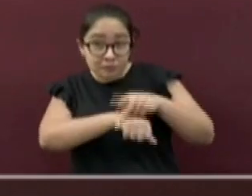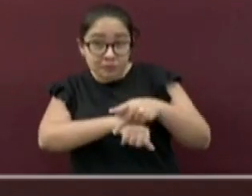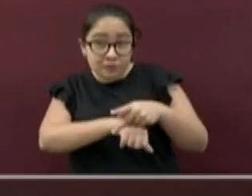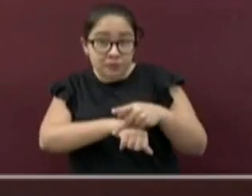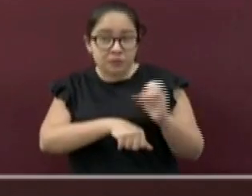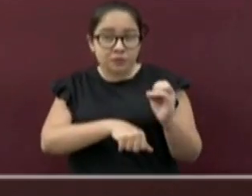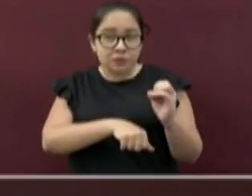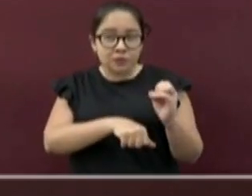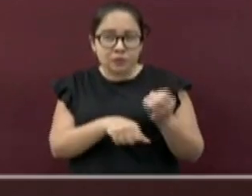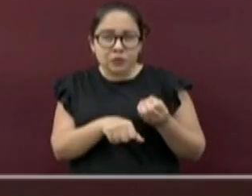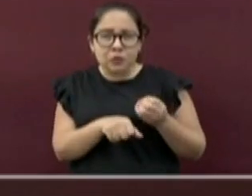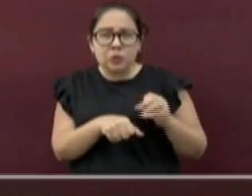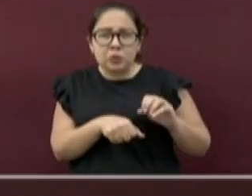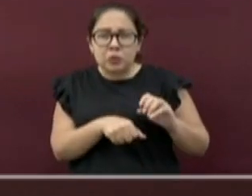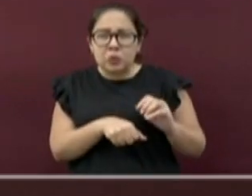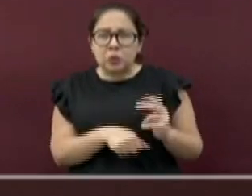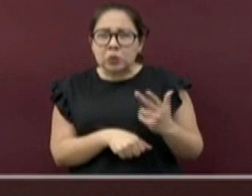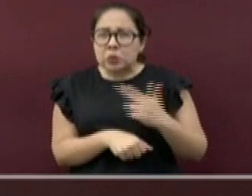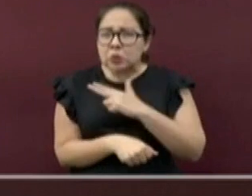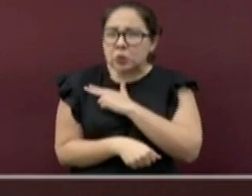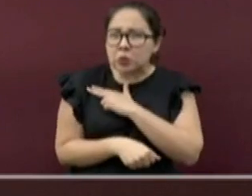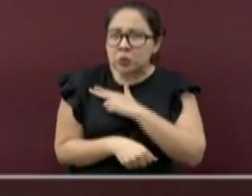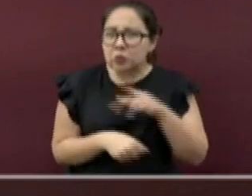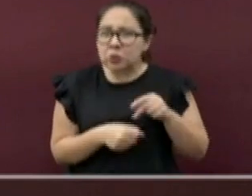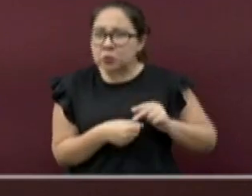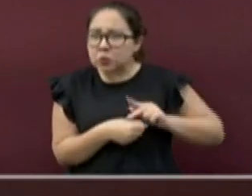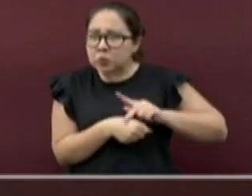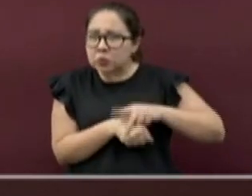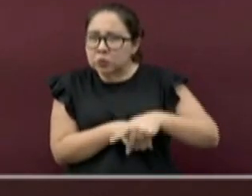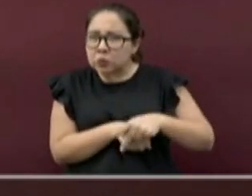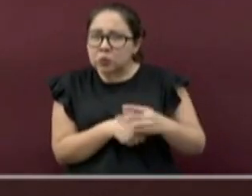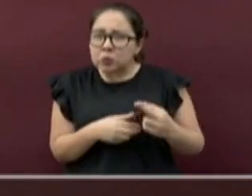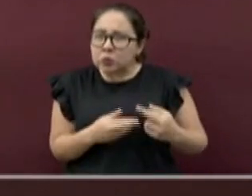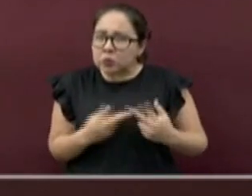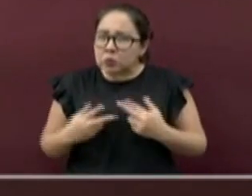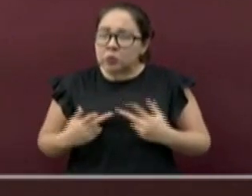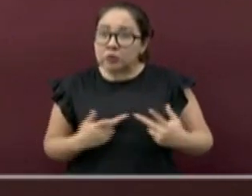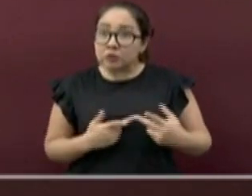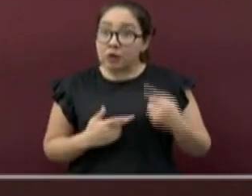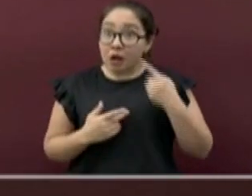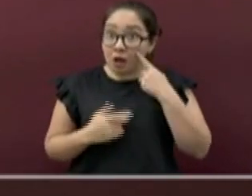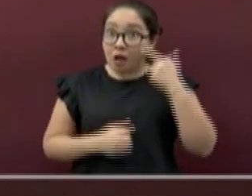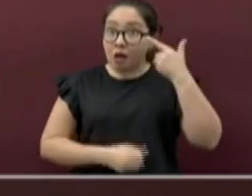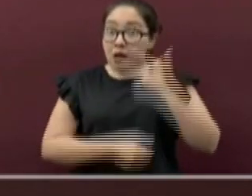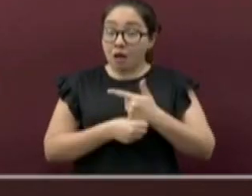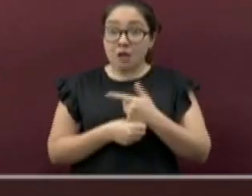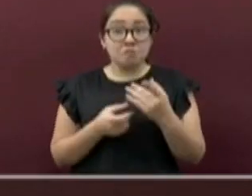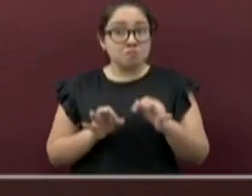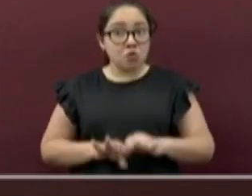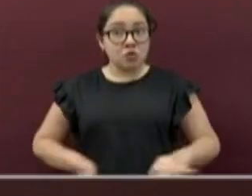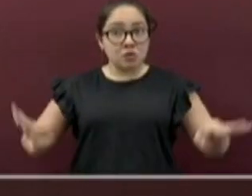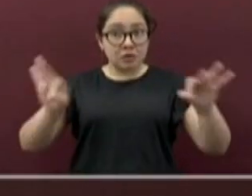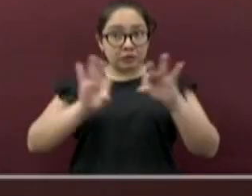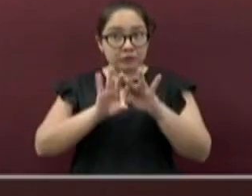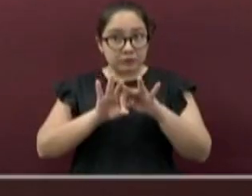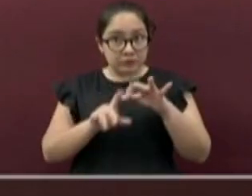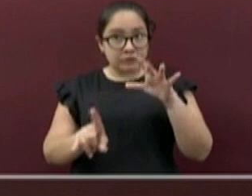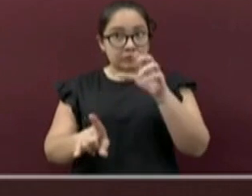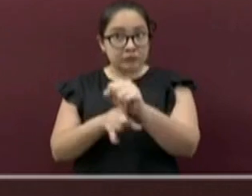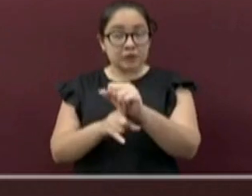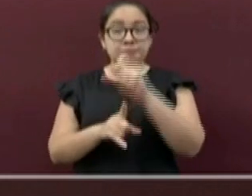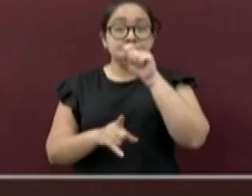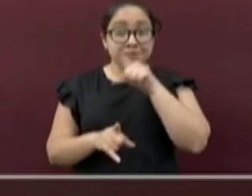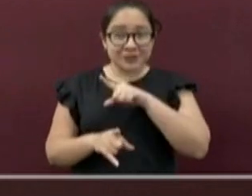úlceras. Y lo más importante es que tome sus medicamentos con regularidad,